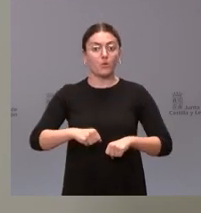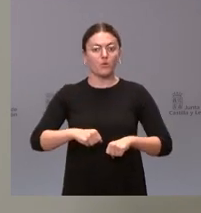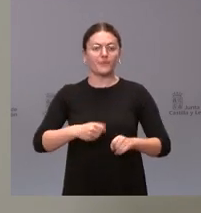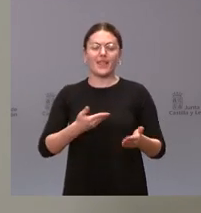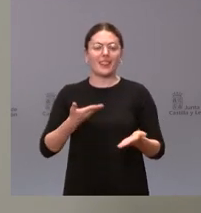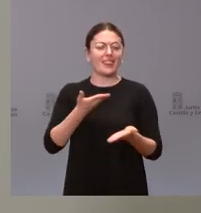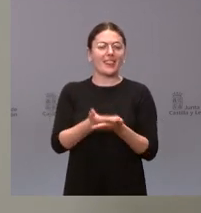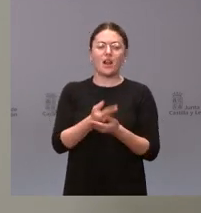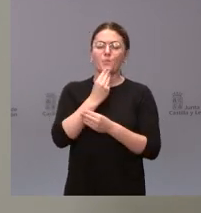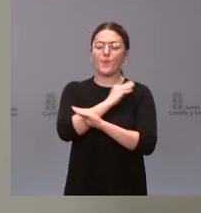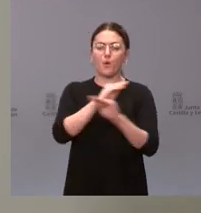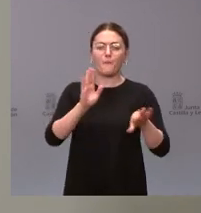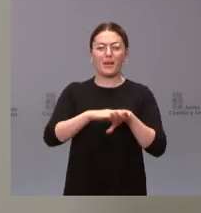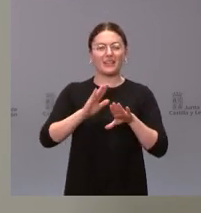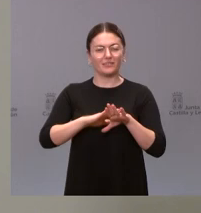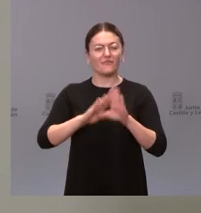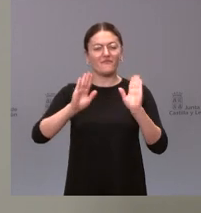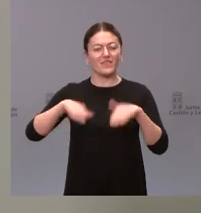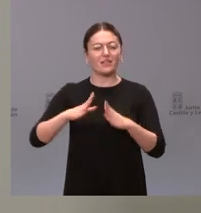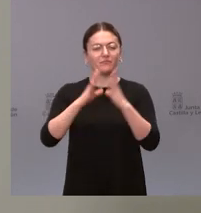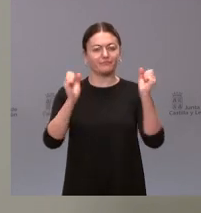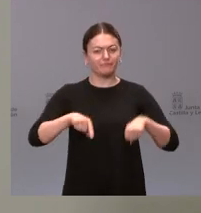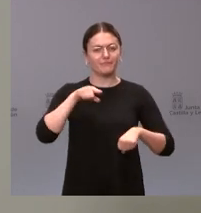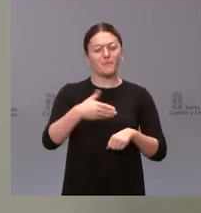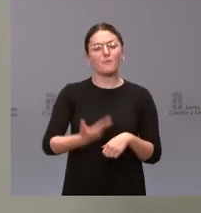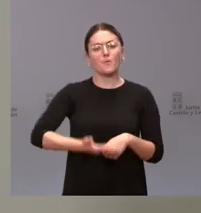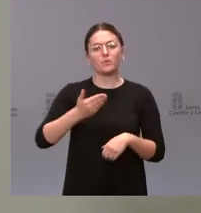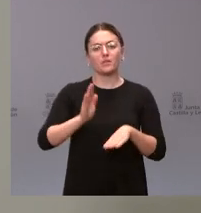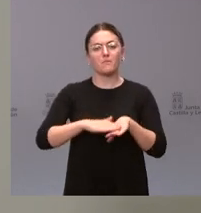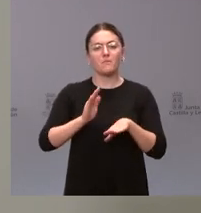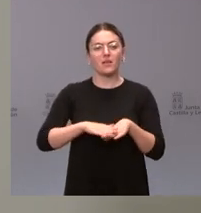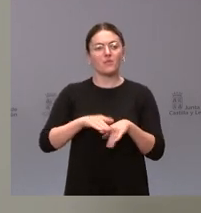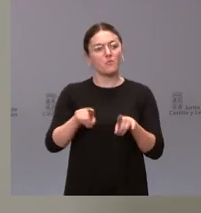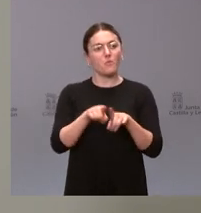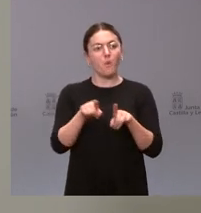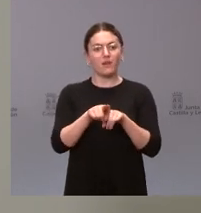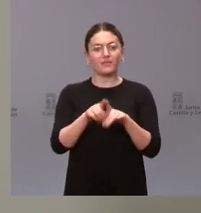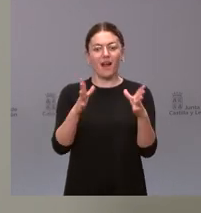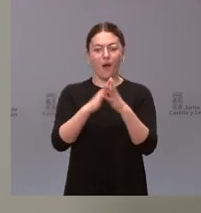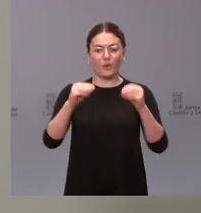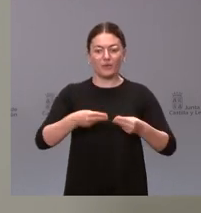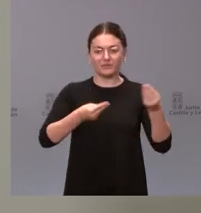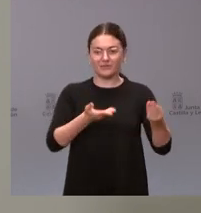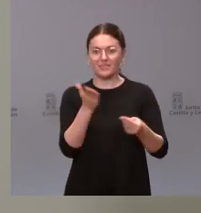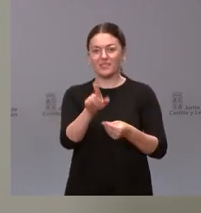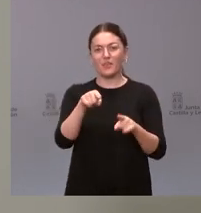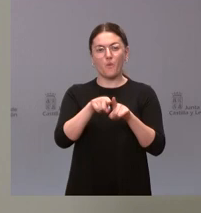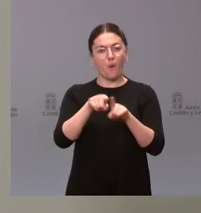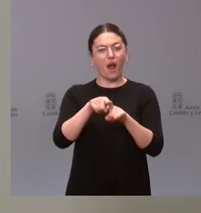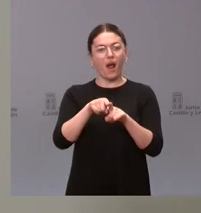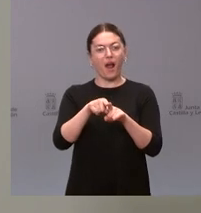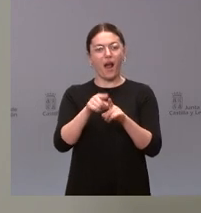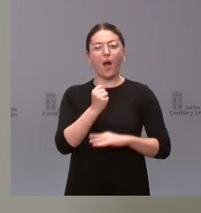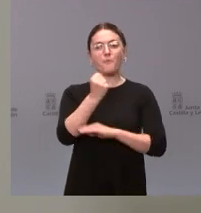que podamos llegar pues es básico para intentar presentar ese acuerdo como base de apoyo para que el socio